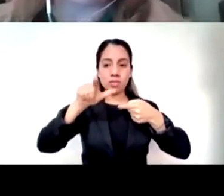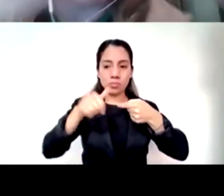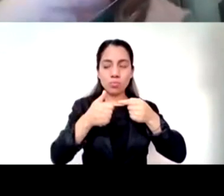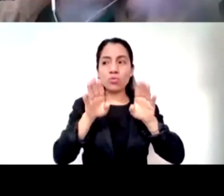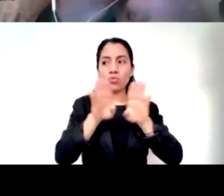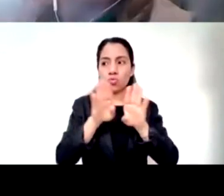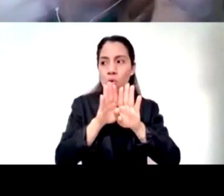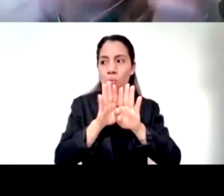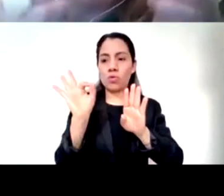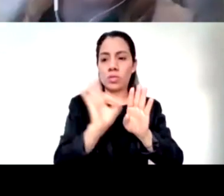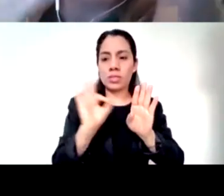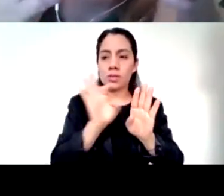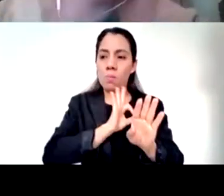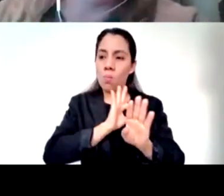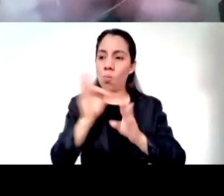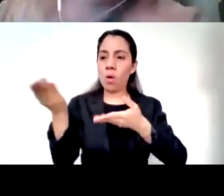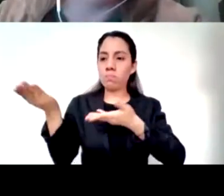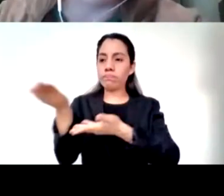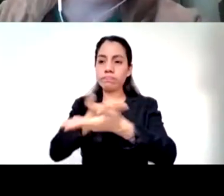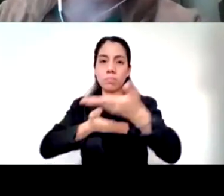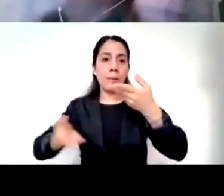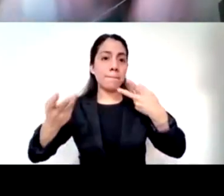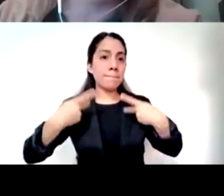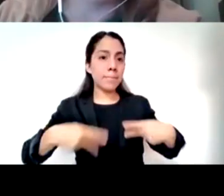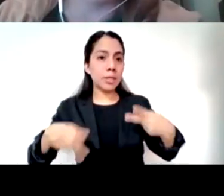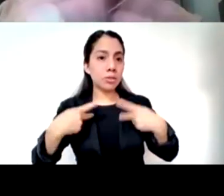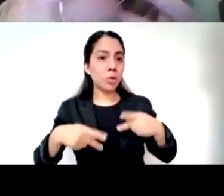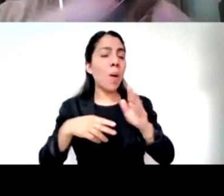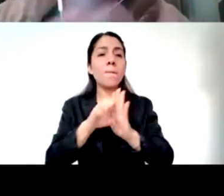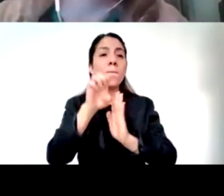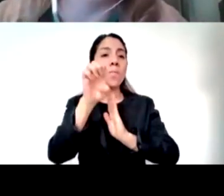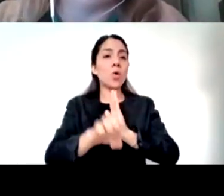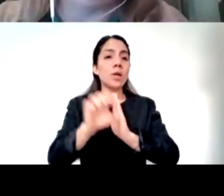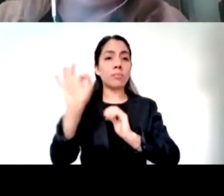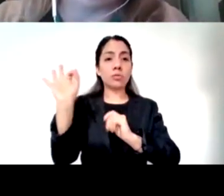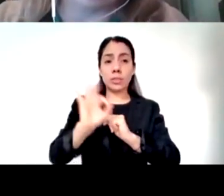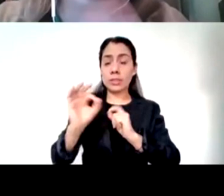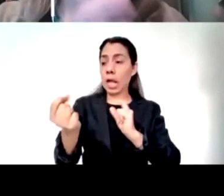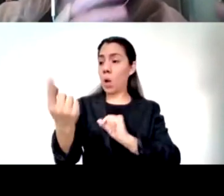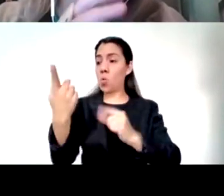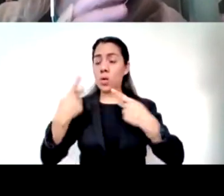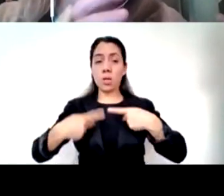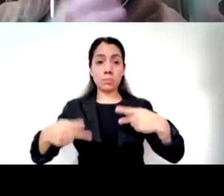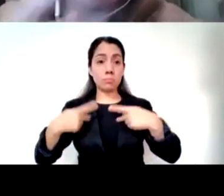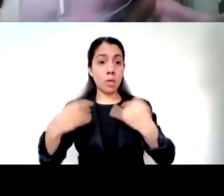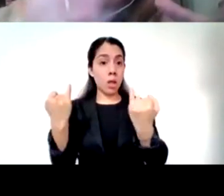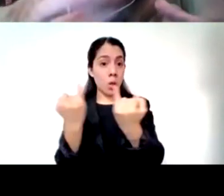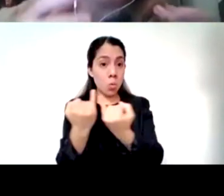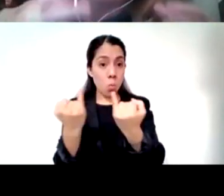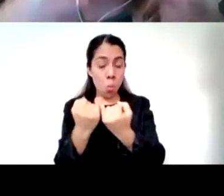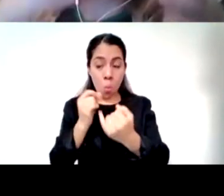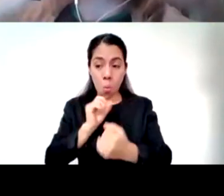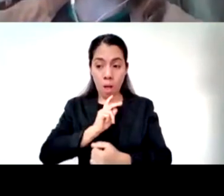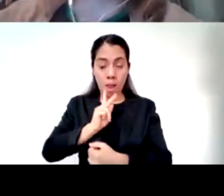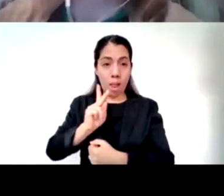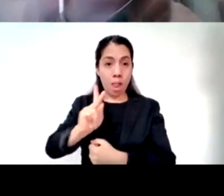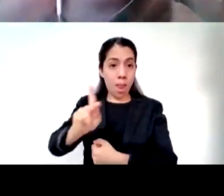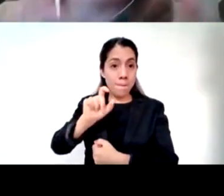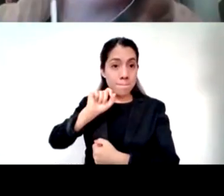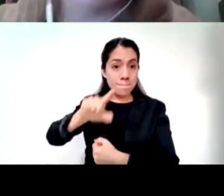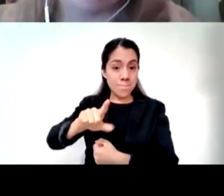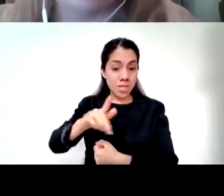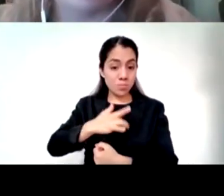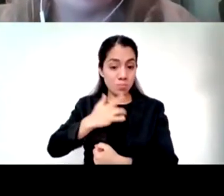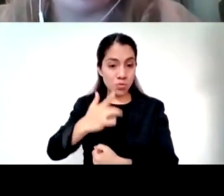vino de personas singulares específicas y poder devolver esa información